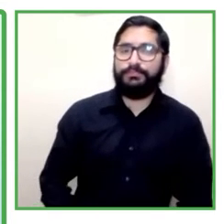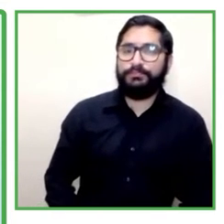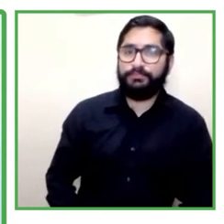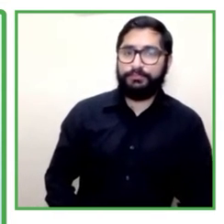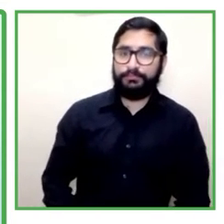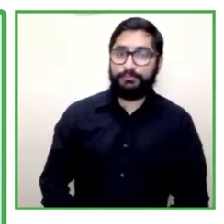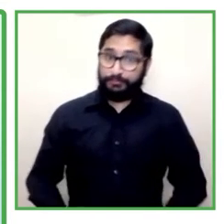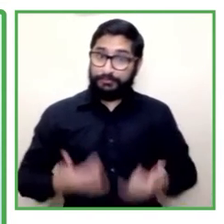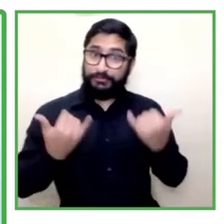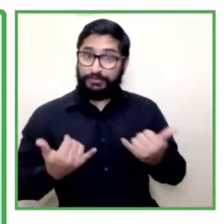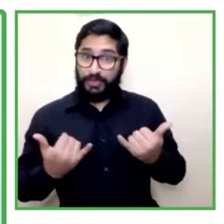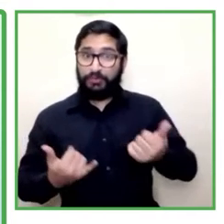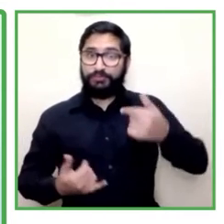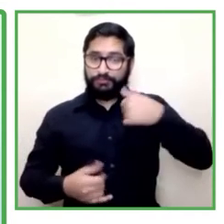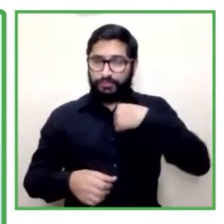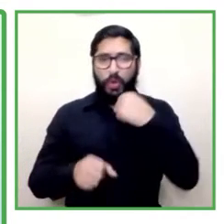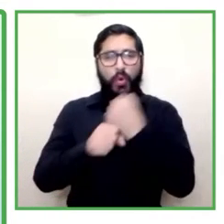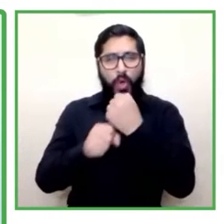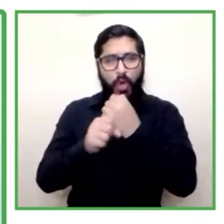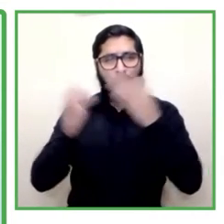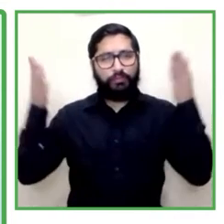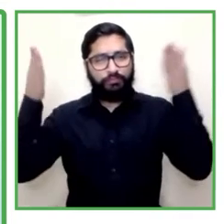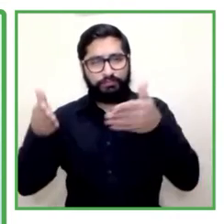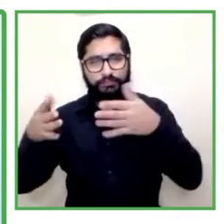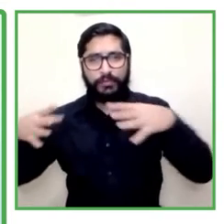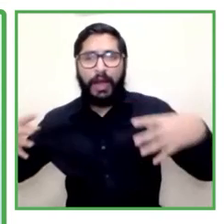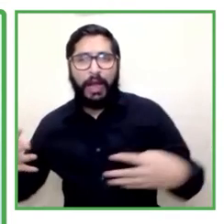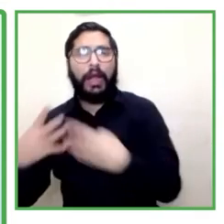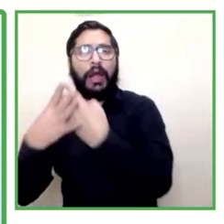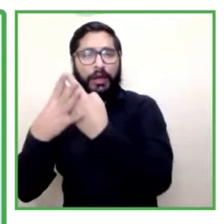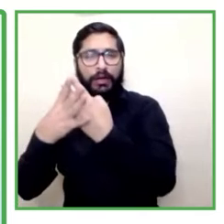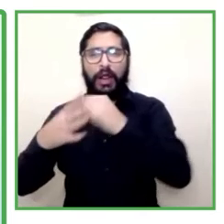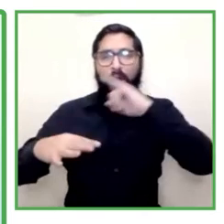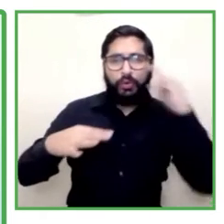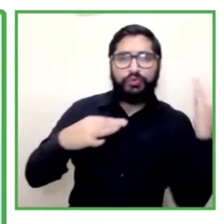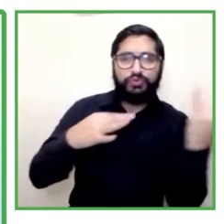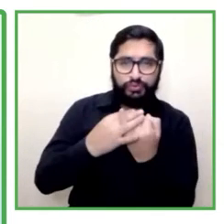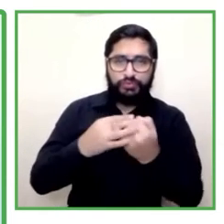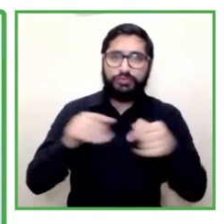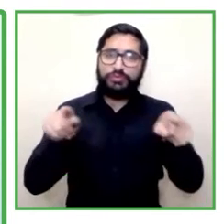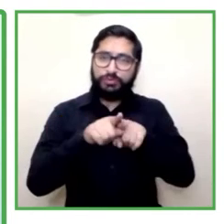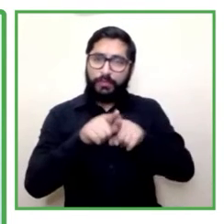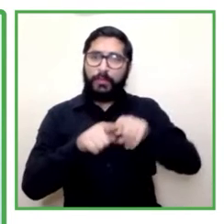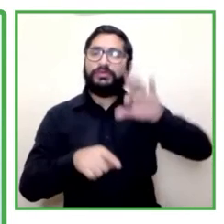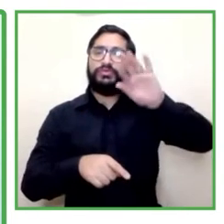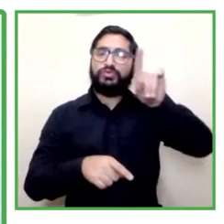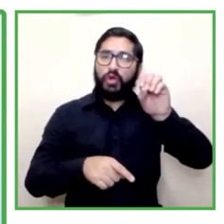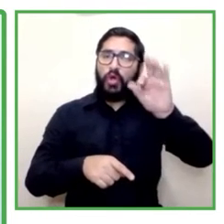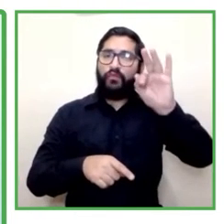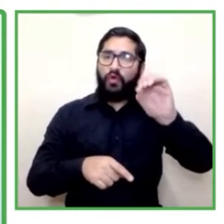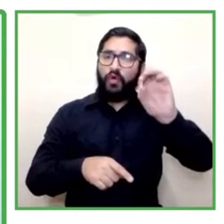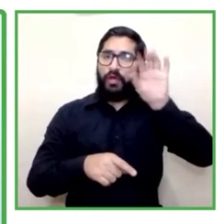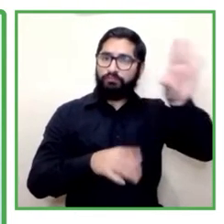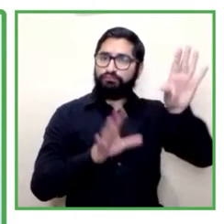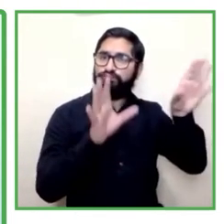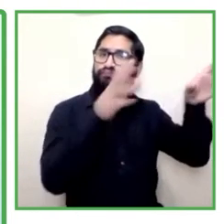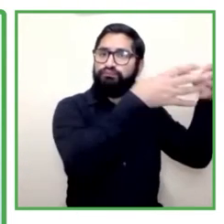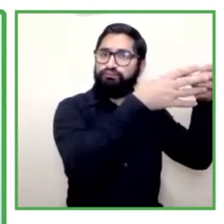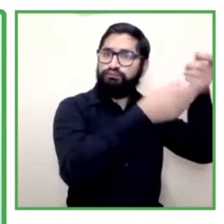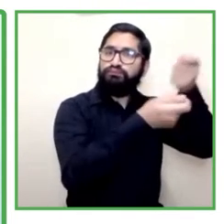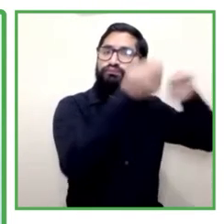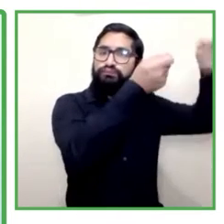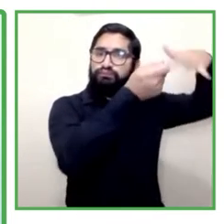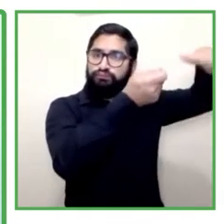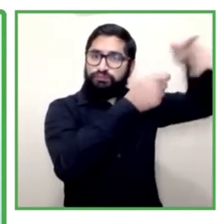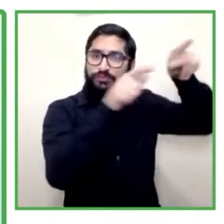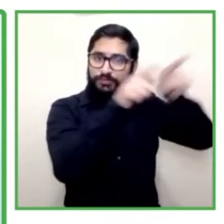SOFOFA, con la Red Incluye, con Pacto de Productividad, quienes han sido grandes aliados, pero también reuniones con los COSAM, con las fundaciones y oficinas municipales de